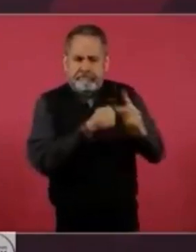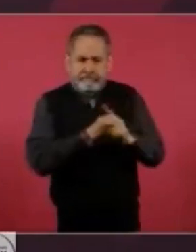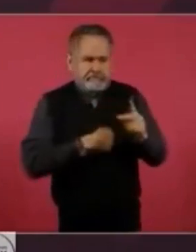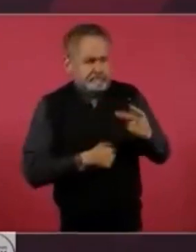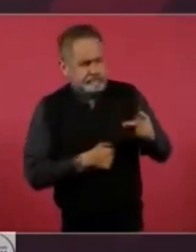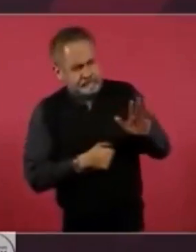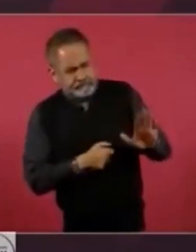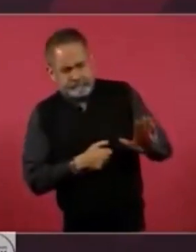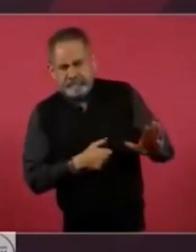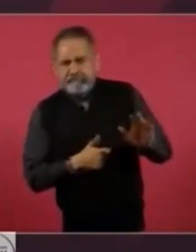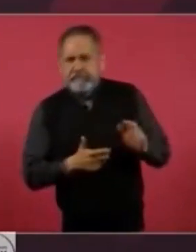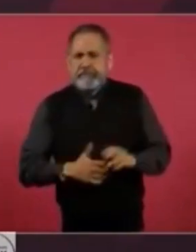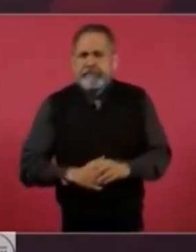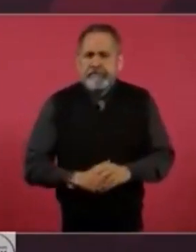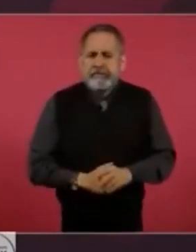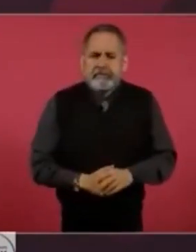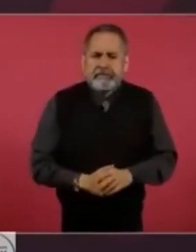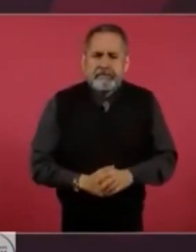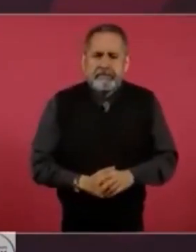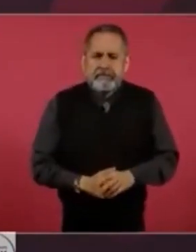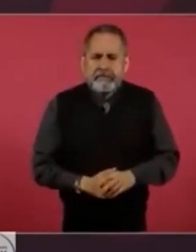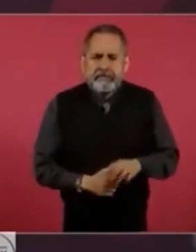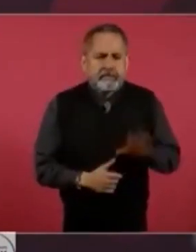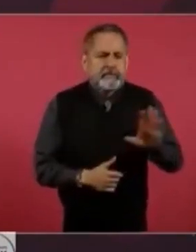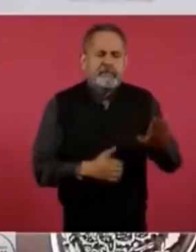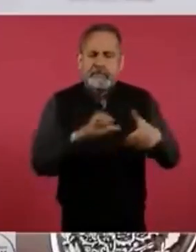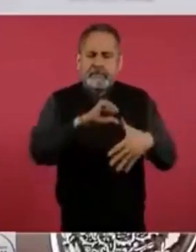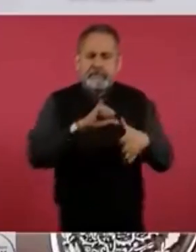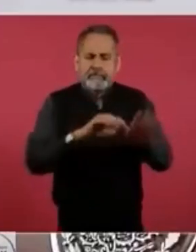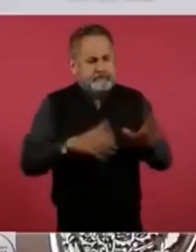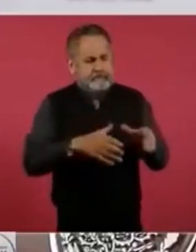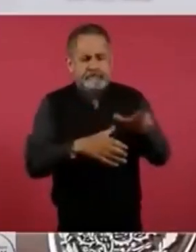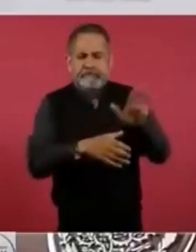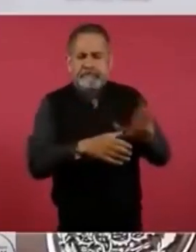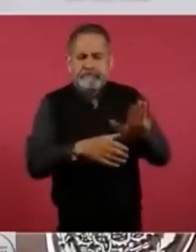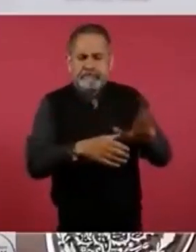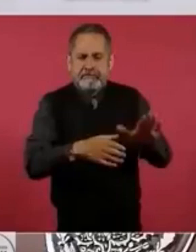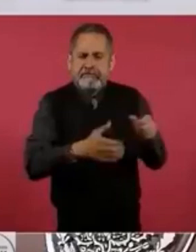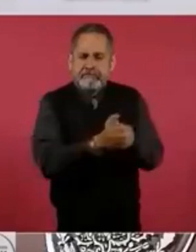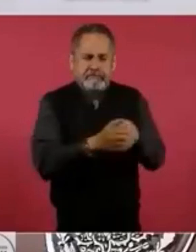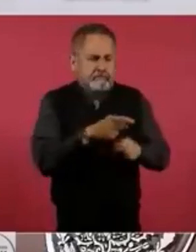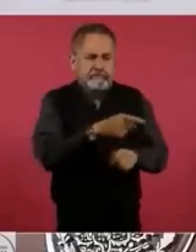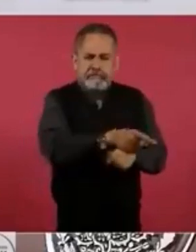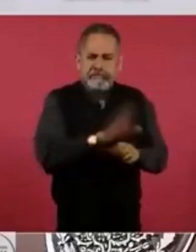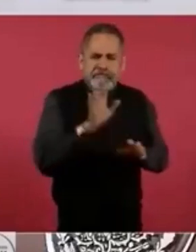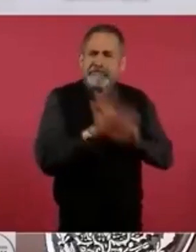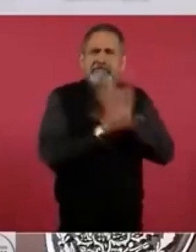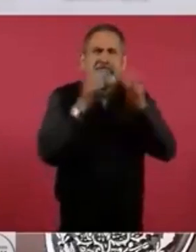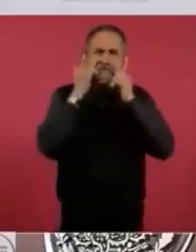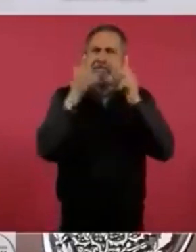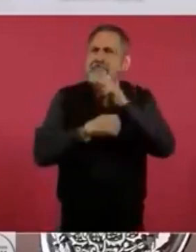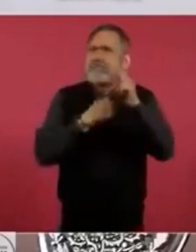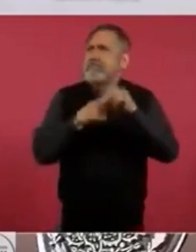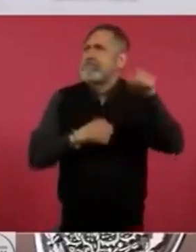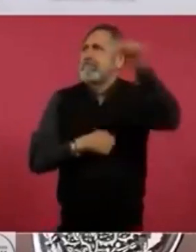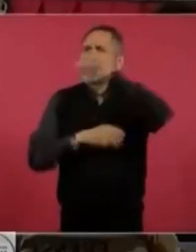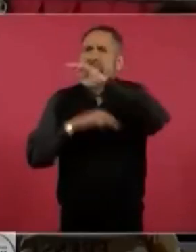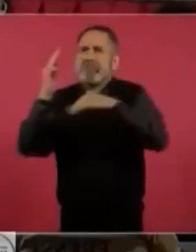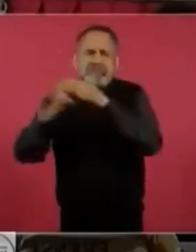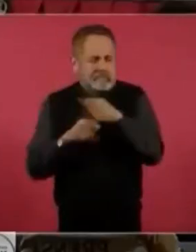de América Latina y a cualquier, de cualquier país del mundo.